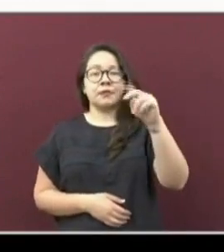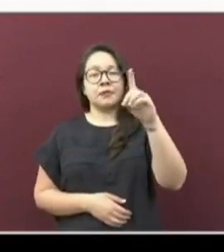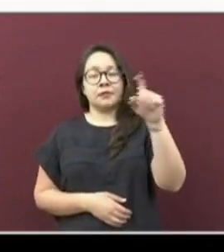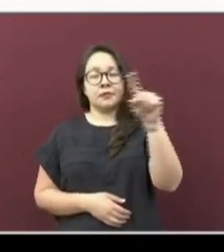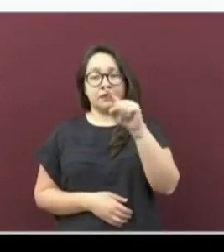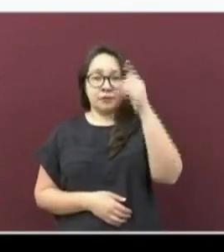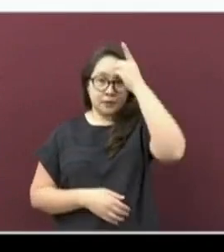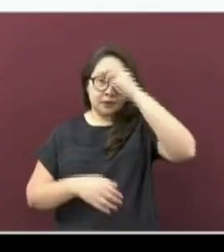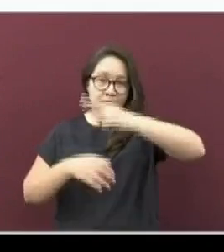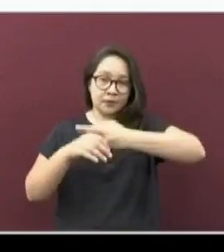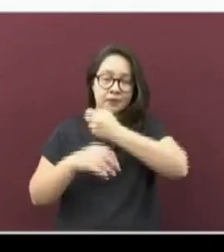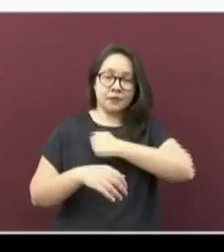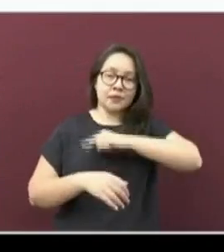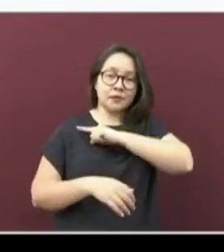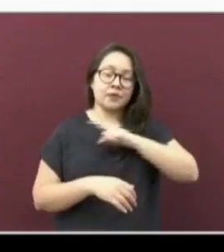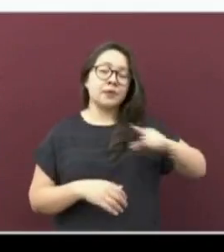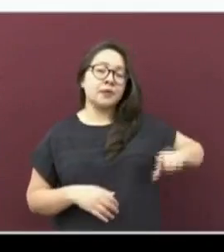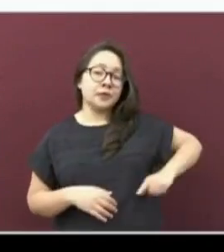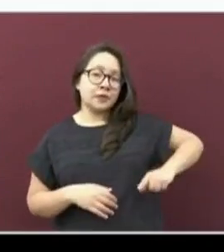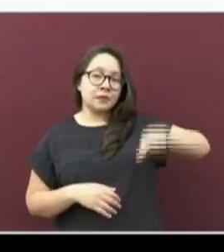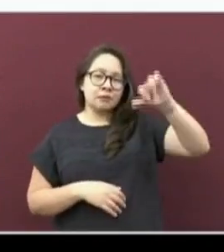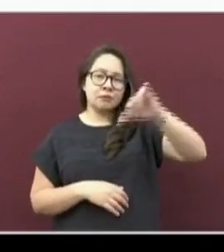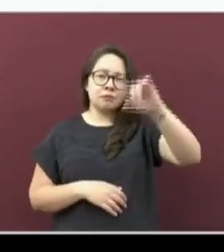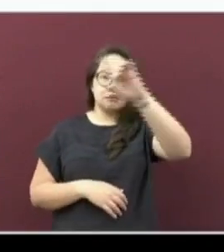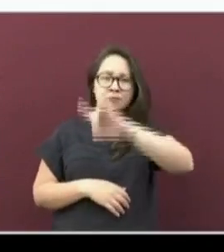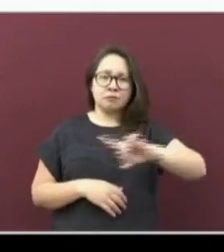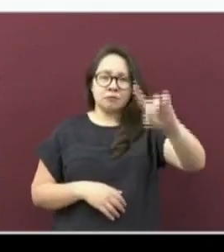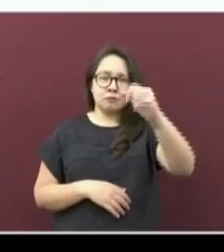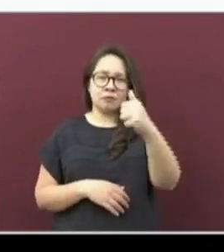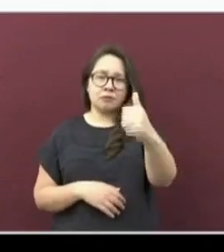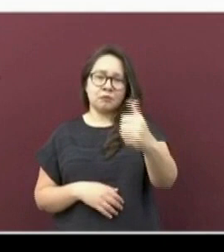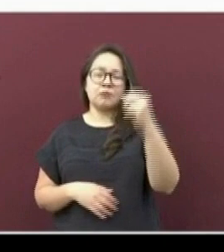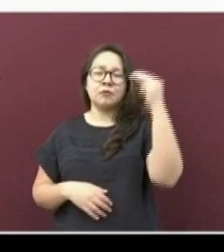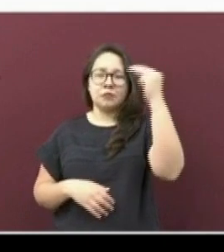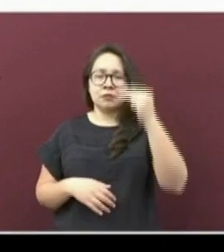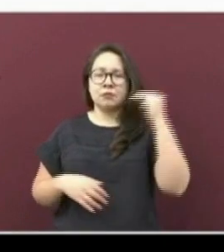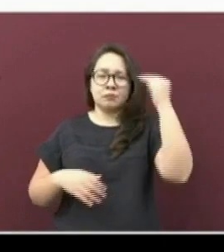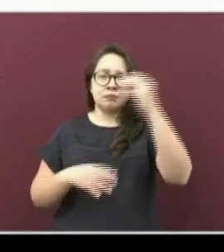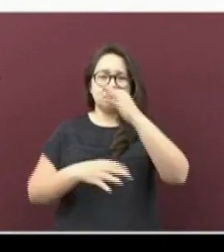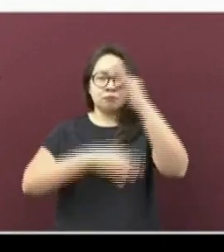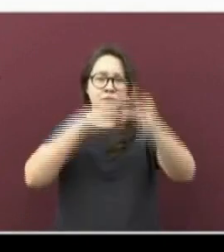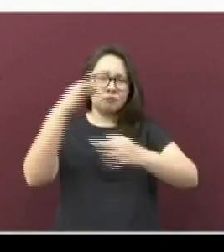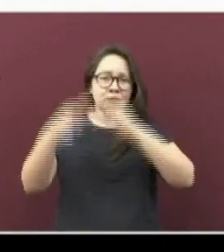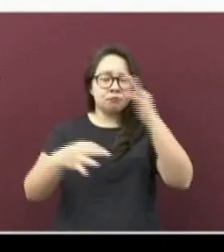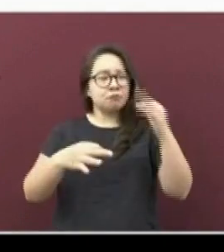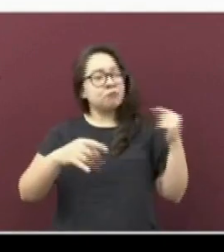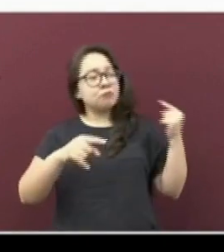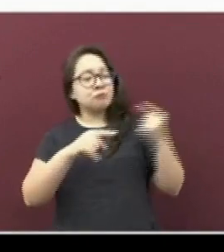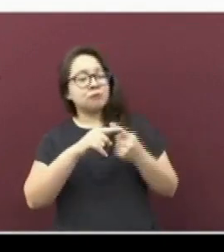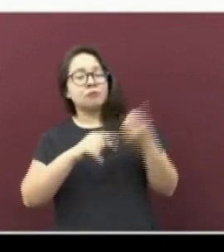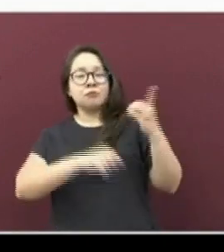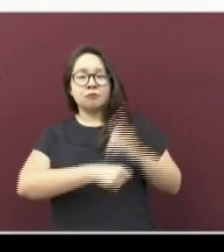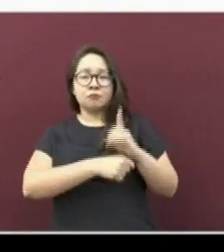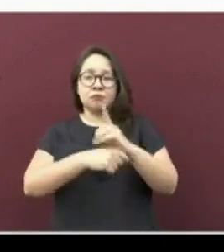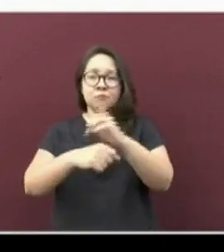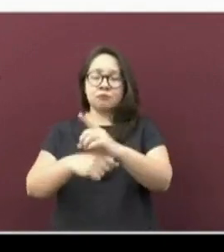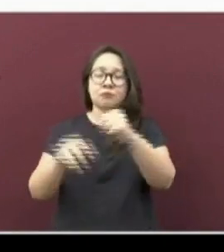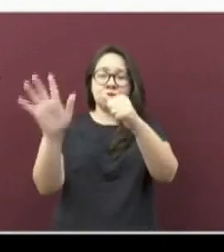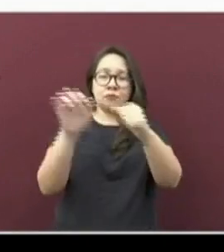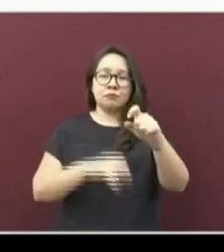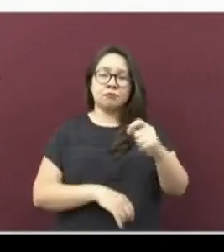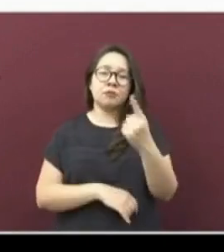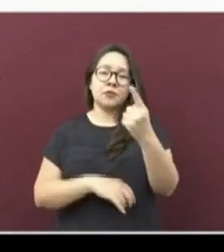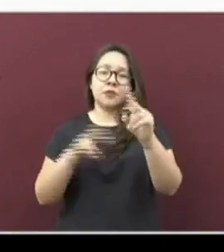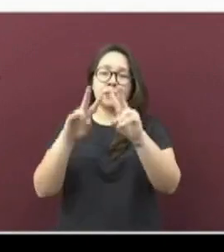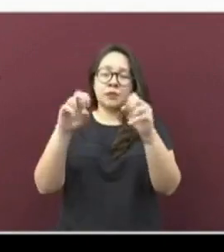de hoy, domingo 6 de marzo, presentaremos a ustedes el informe número 621 de